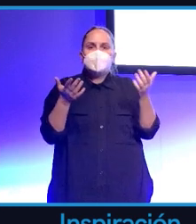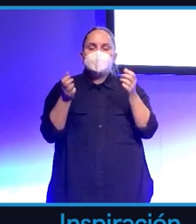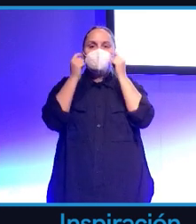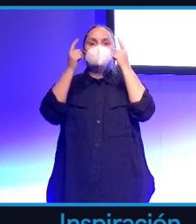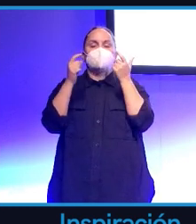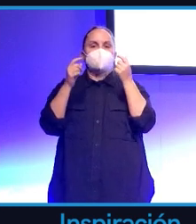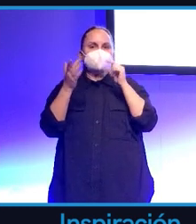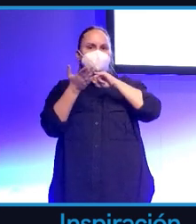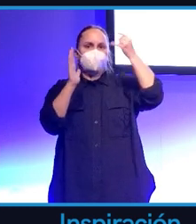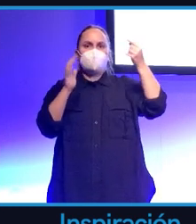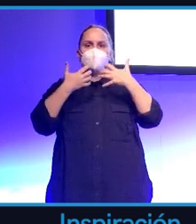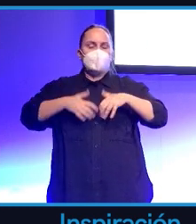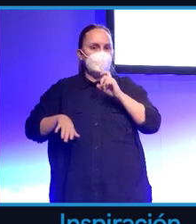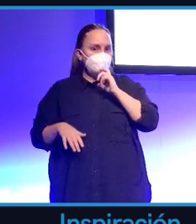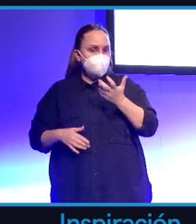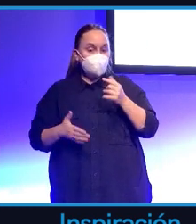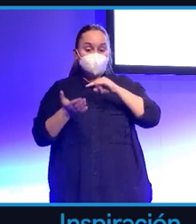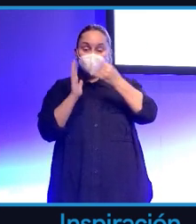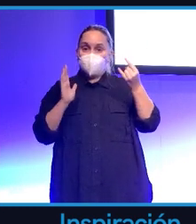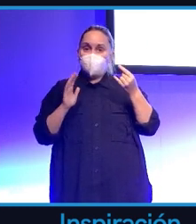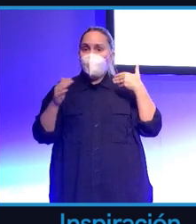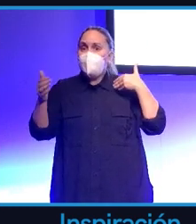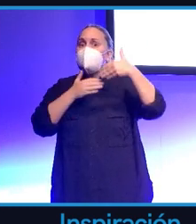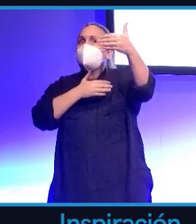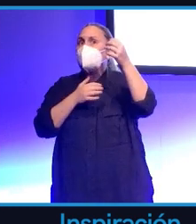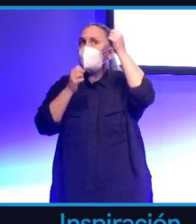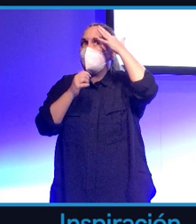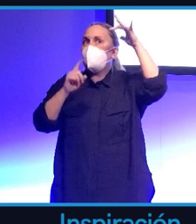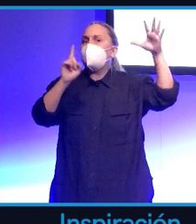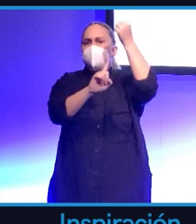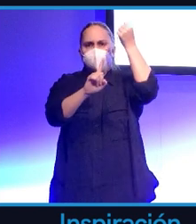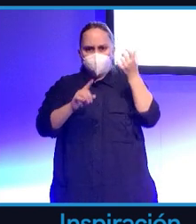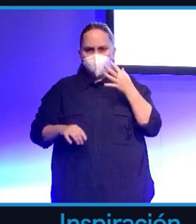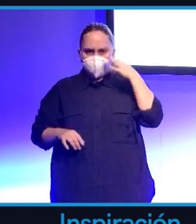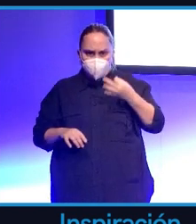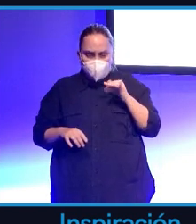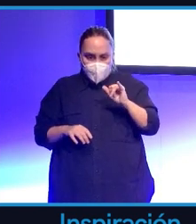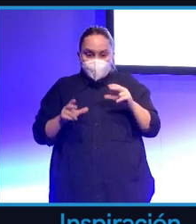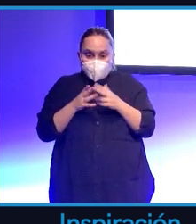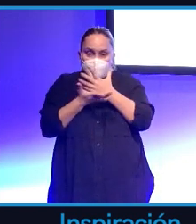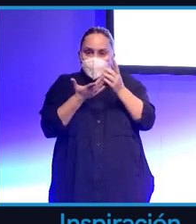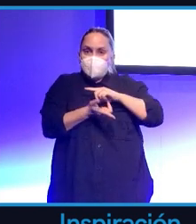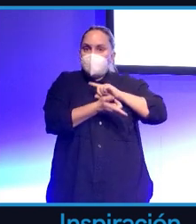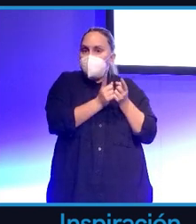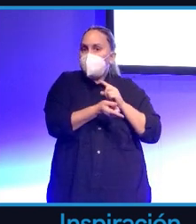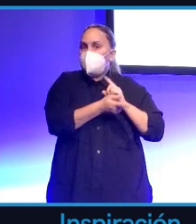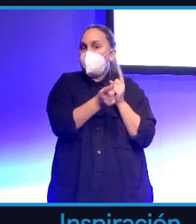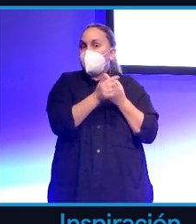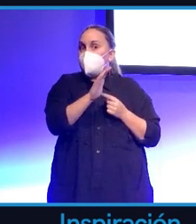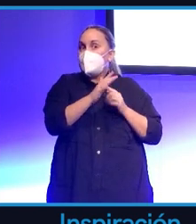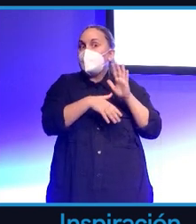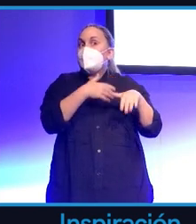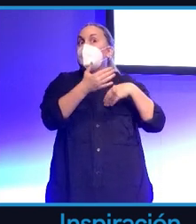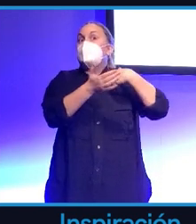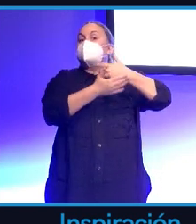esta tecnología. Una tecnología que ya es una realidad y está cambiando en nuestra sociedad. ¿Hasta qué punto la va a cambiar? Solo lo dirá el tiempo. Hay